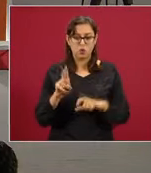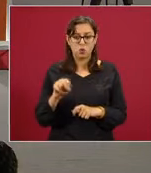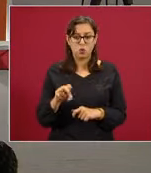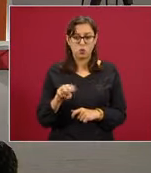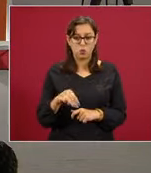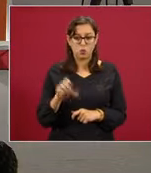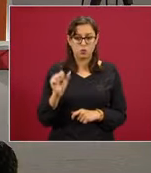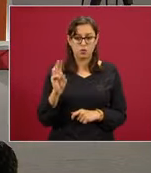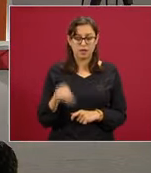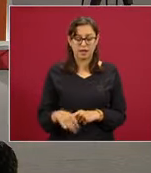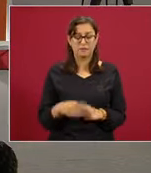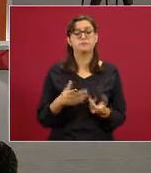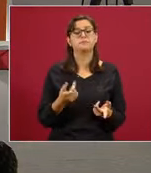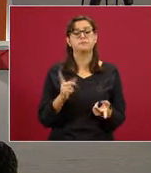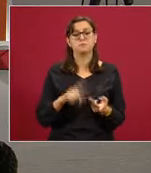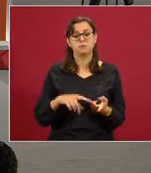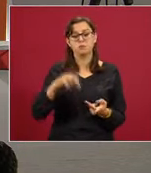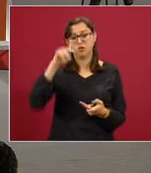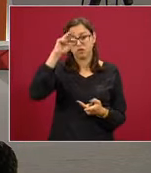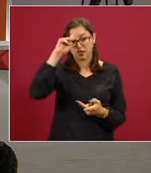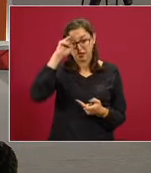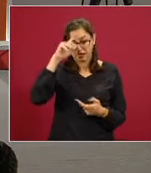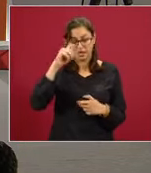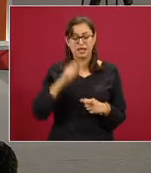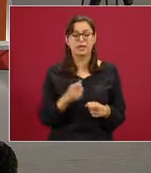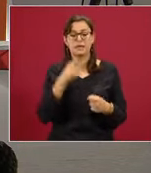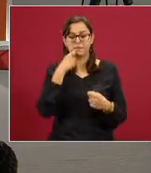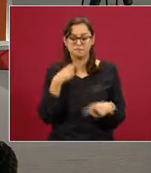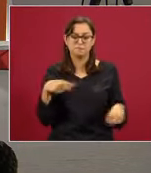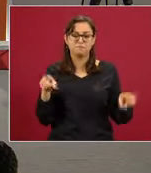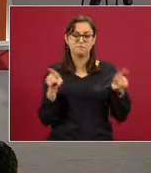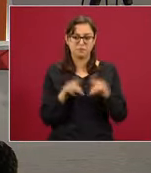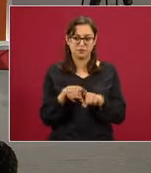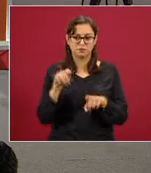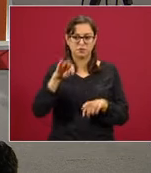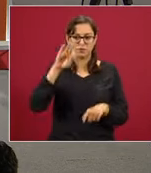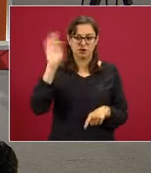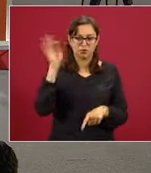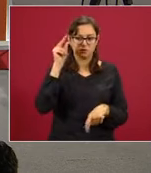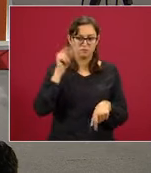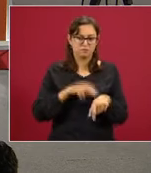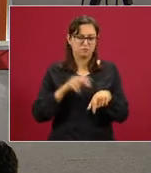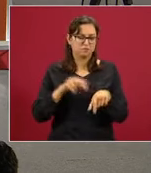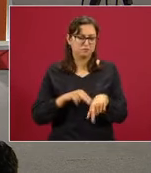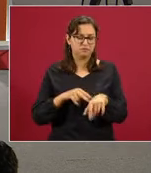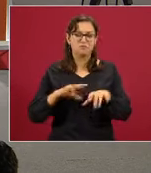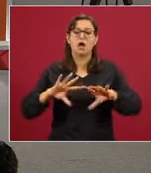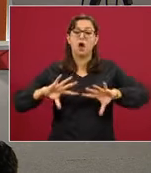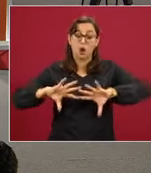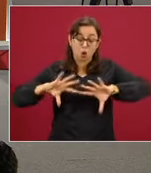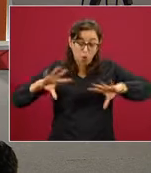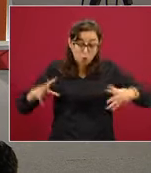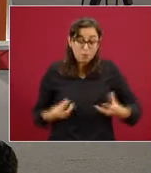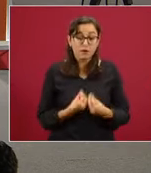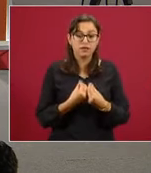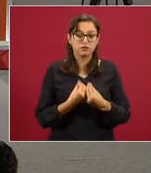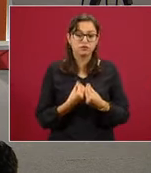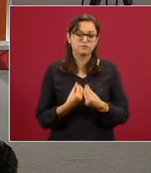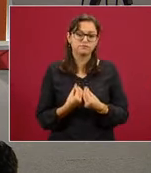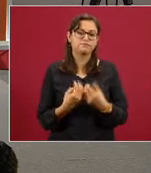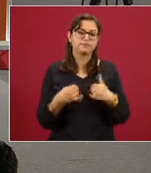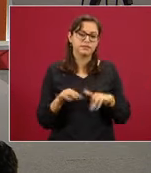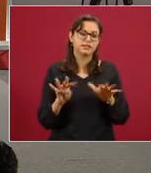CIMBESTAB Monterrey y la Facultad de Medicina de la Universidad Nacional. En total 19 proyectos que tienen que ver con vacunas,